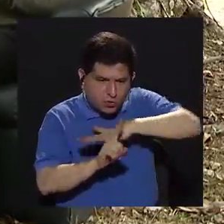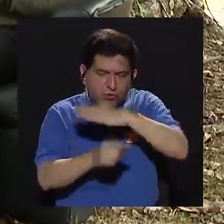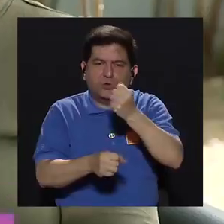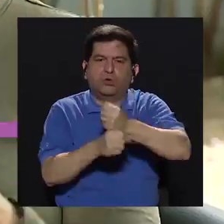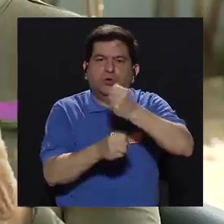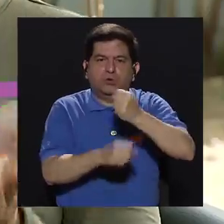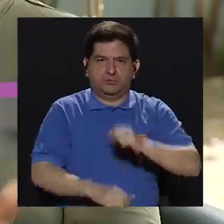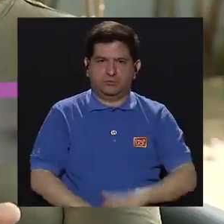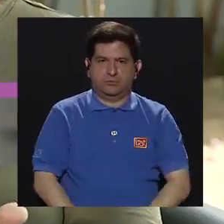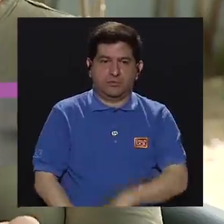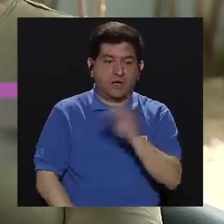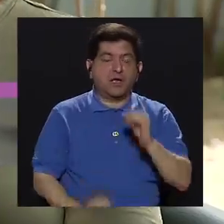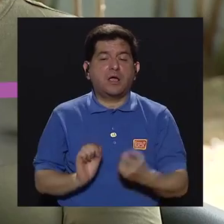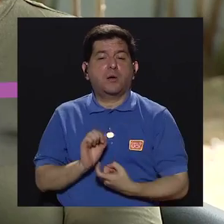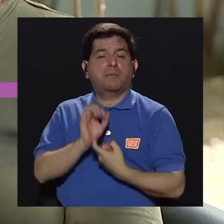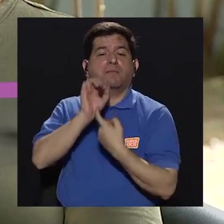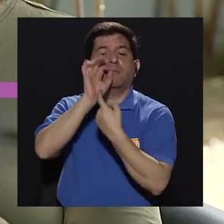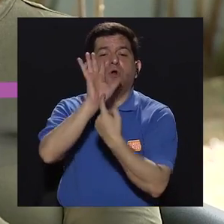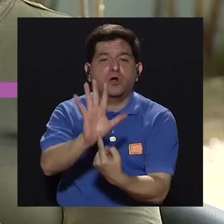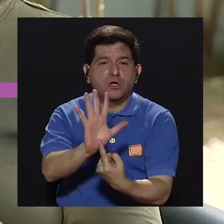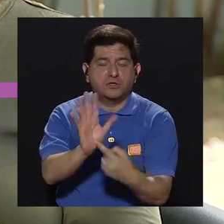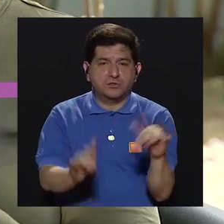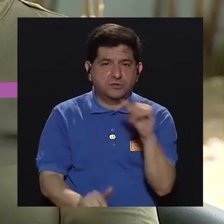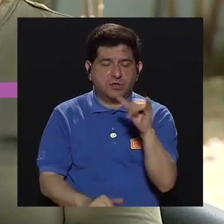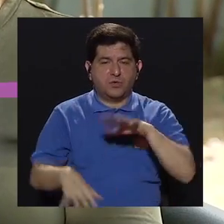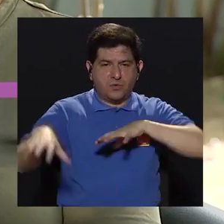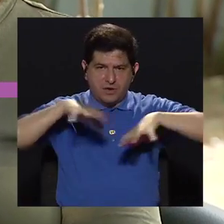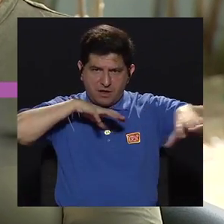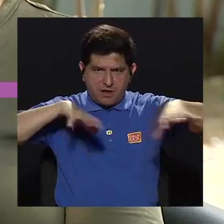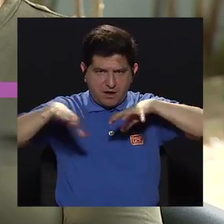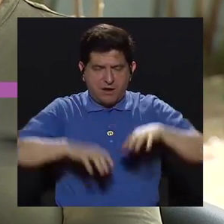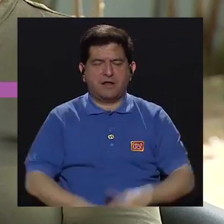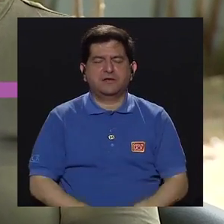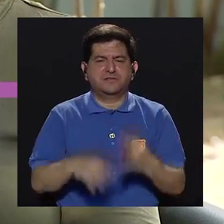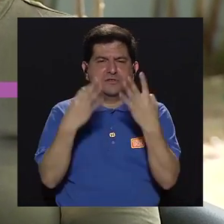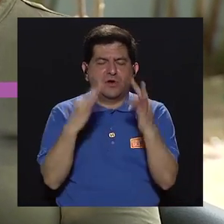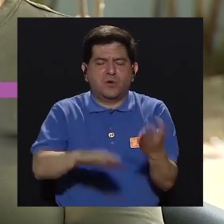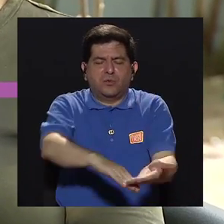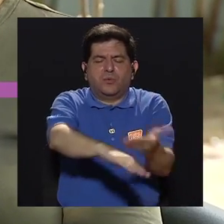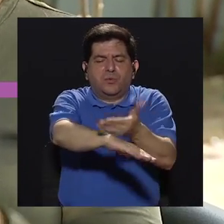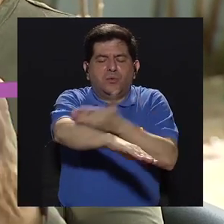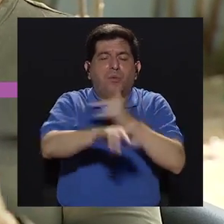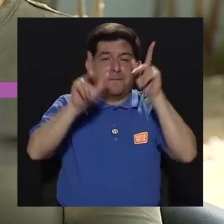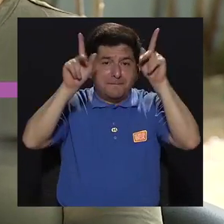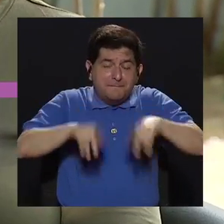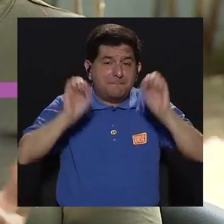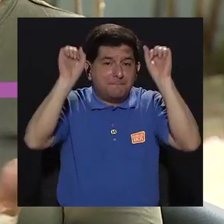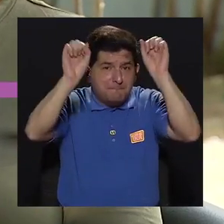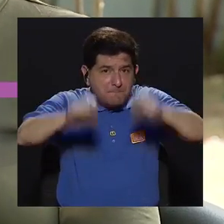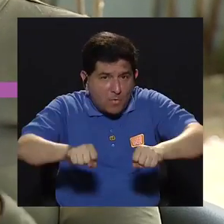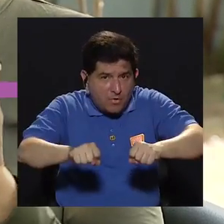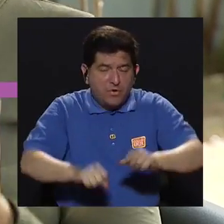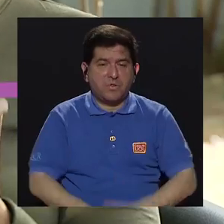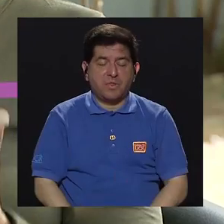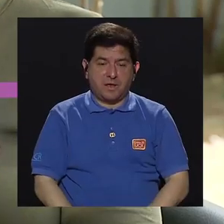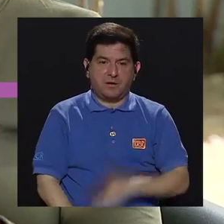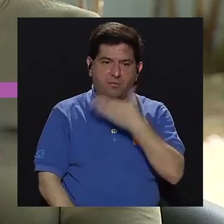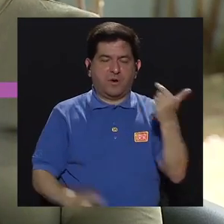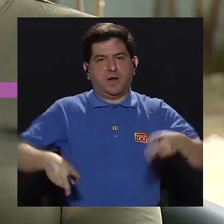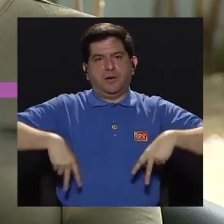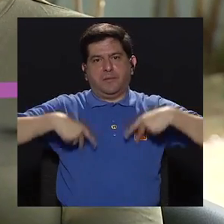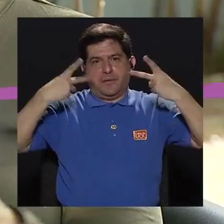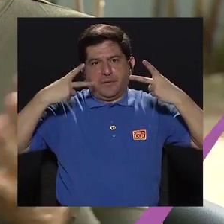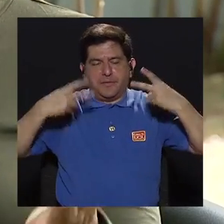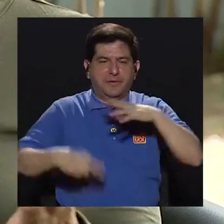laboral y proyectando también acciones en mejora de ello, para que la persona pueda vivir